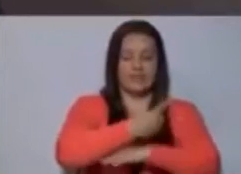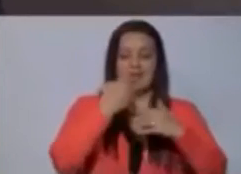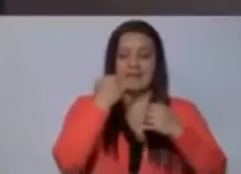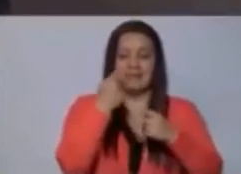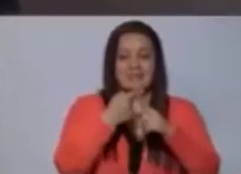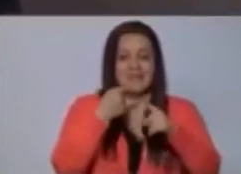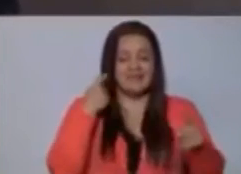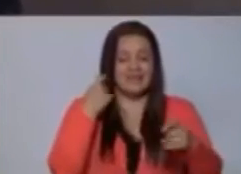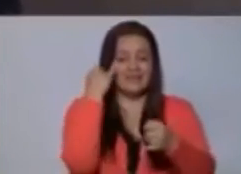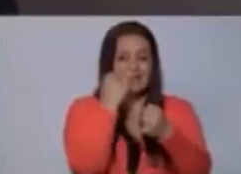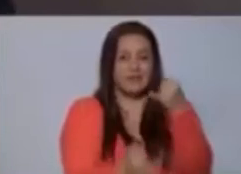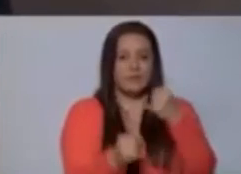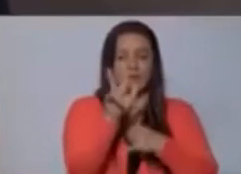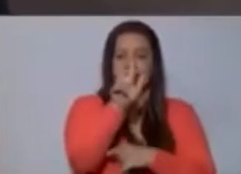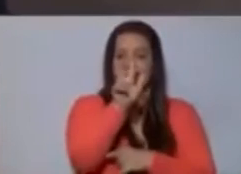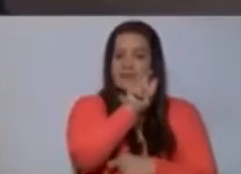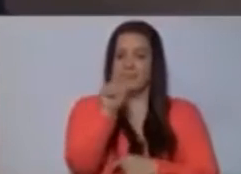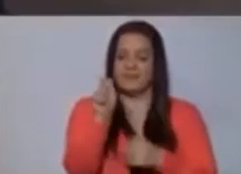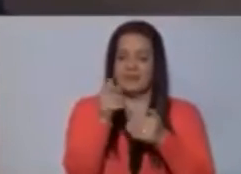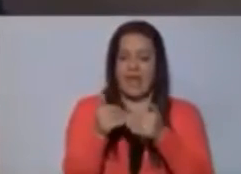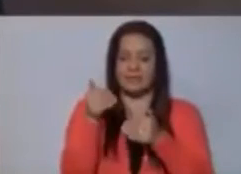se terminó el trimestre anterior.